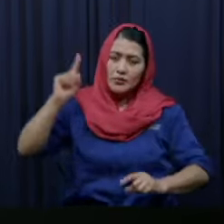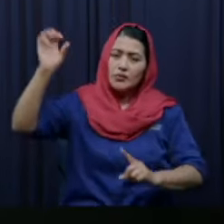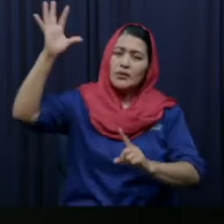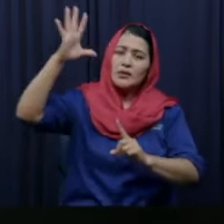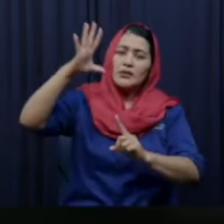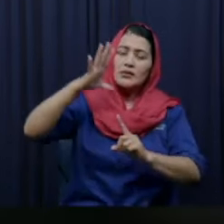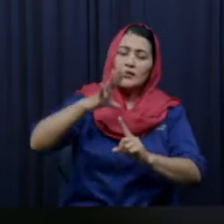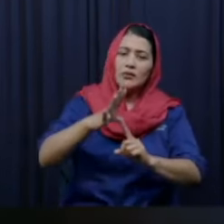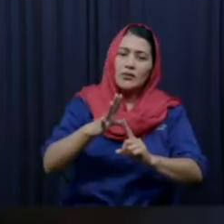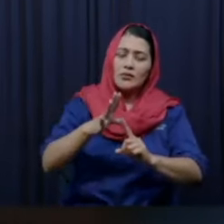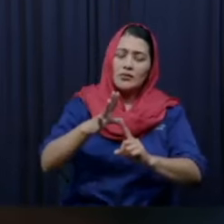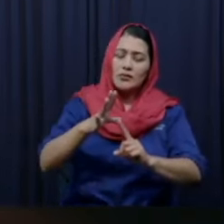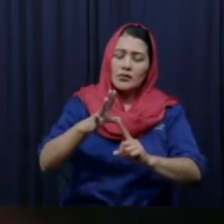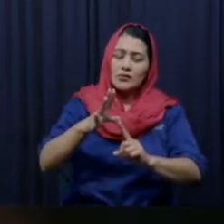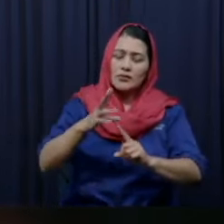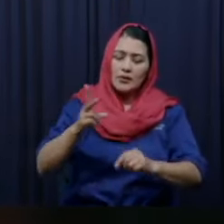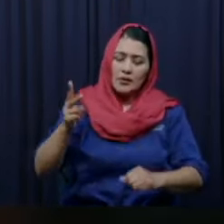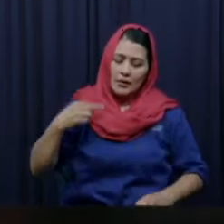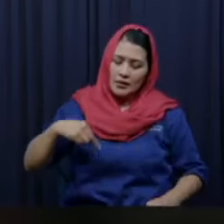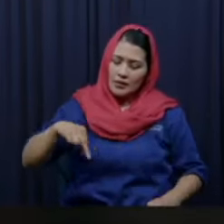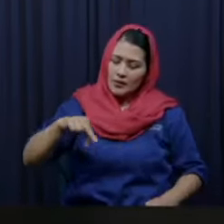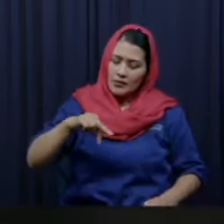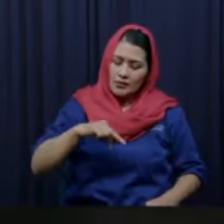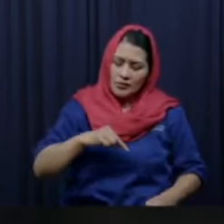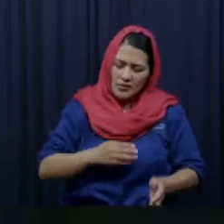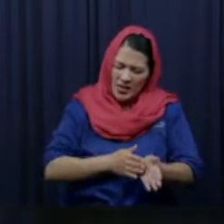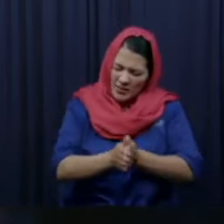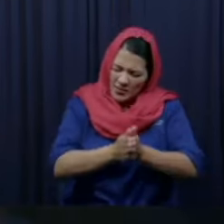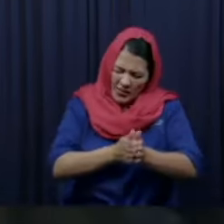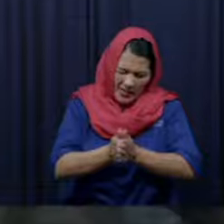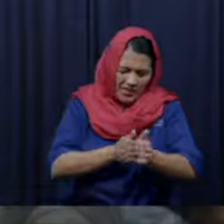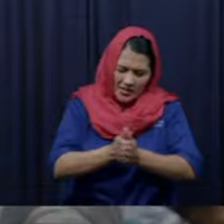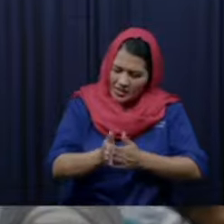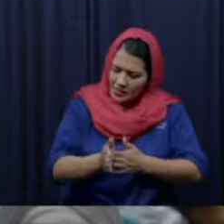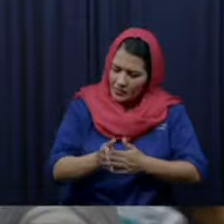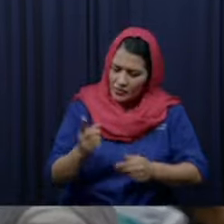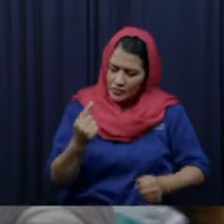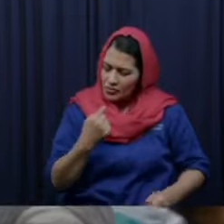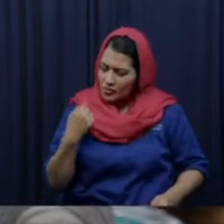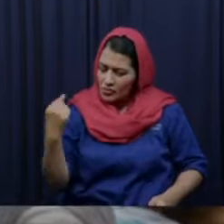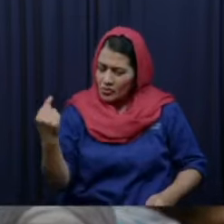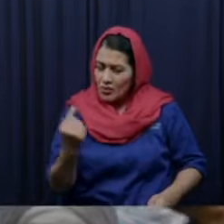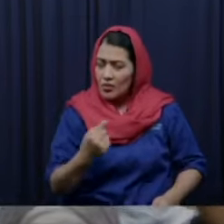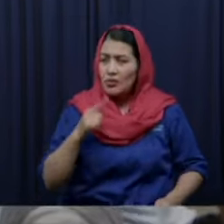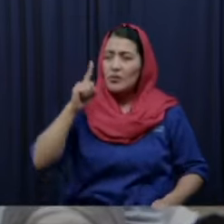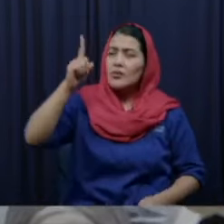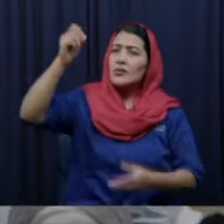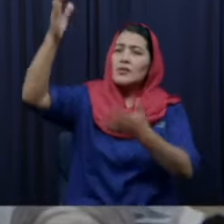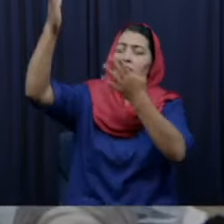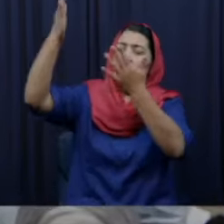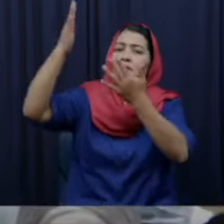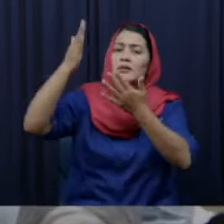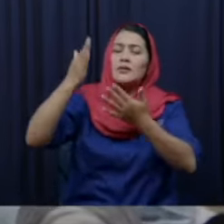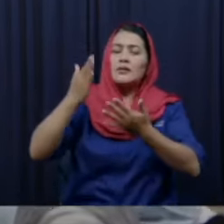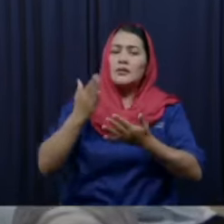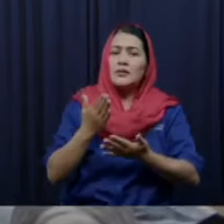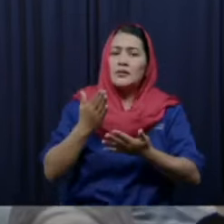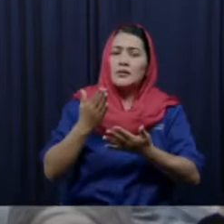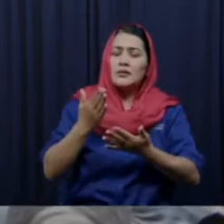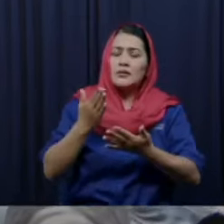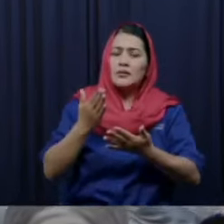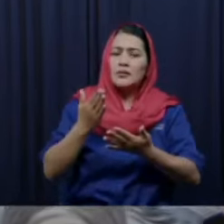venga el resto de la administración pero solamente se me viene a la mente